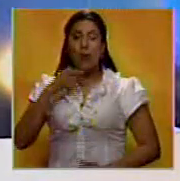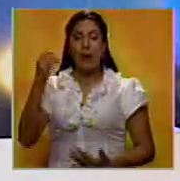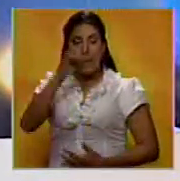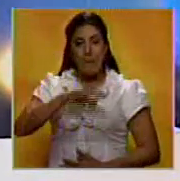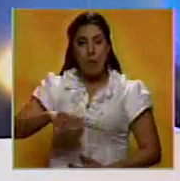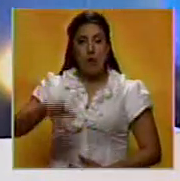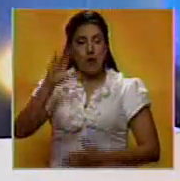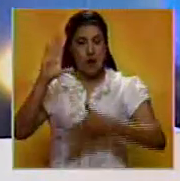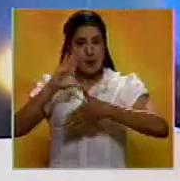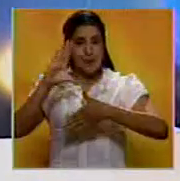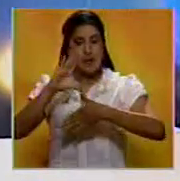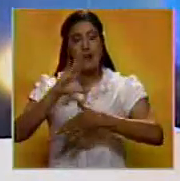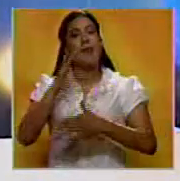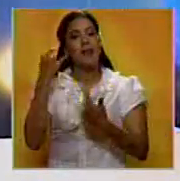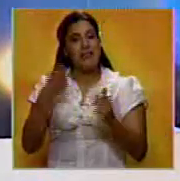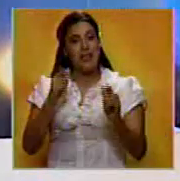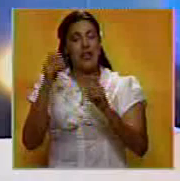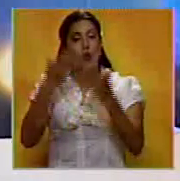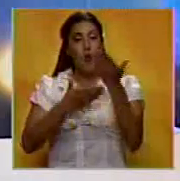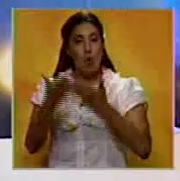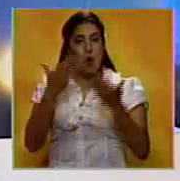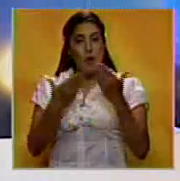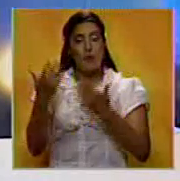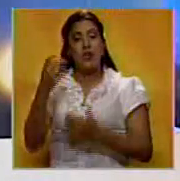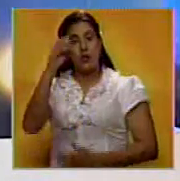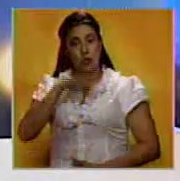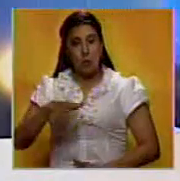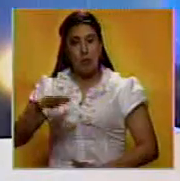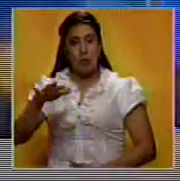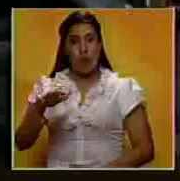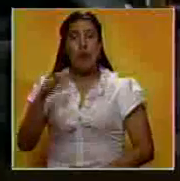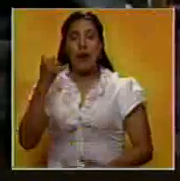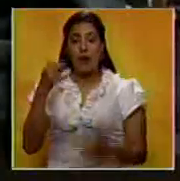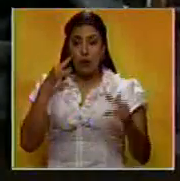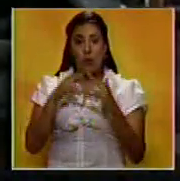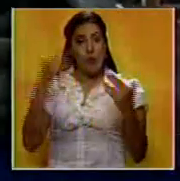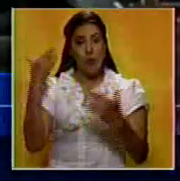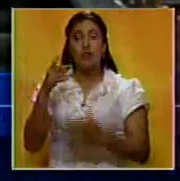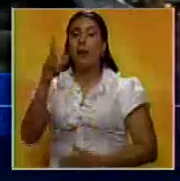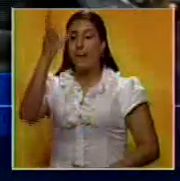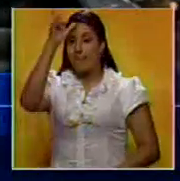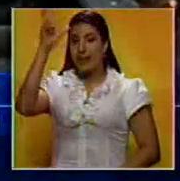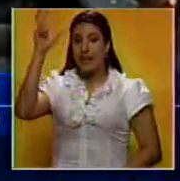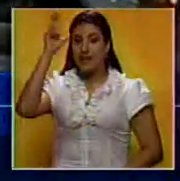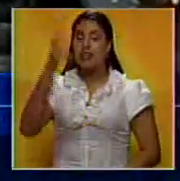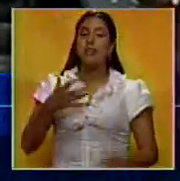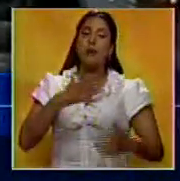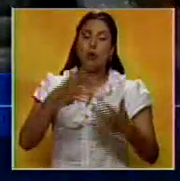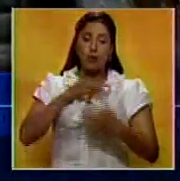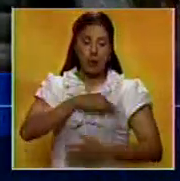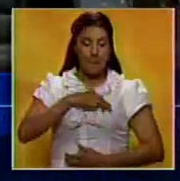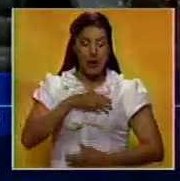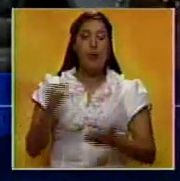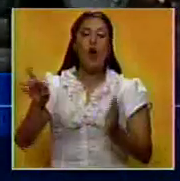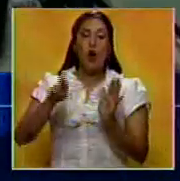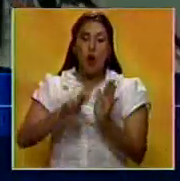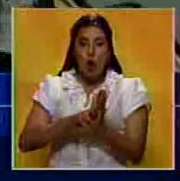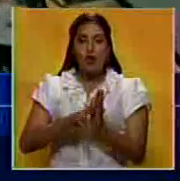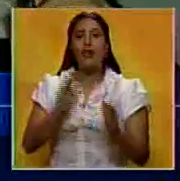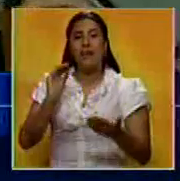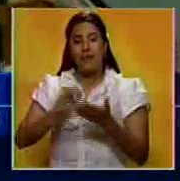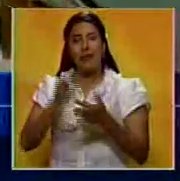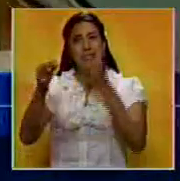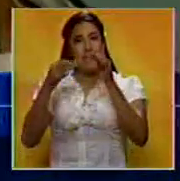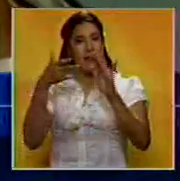para los Pueblos de Nuestra América, Tratado de Comercio de los Pueblos. En el encuentro, los cancilleres de los Estados miembros ratificarán la